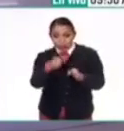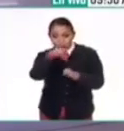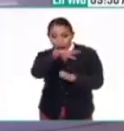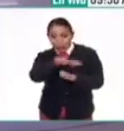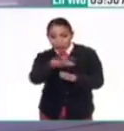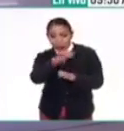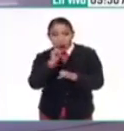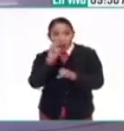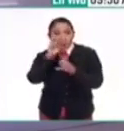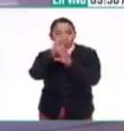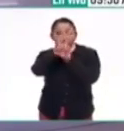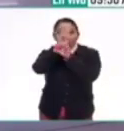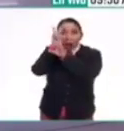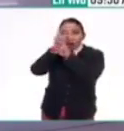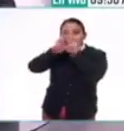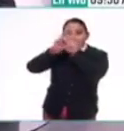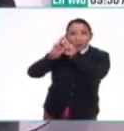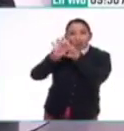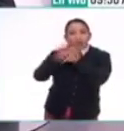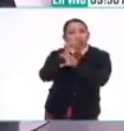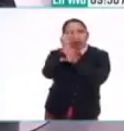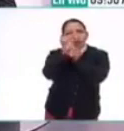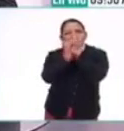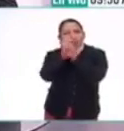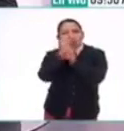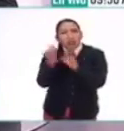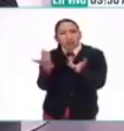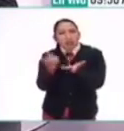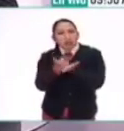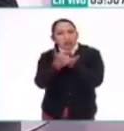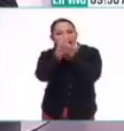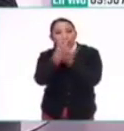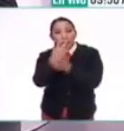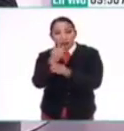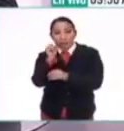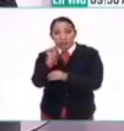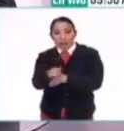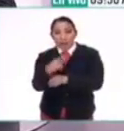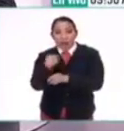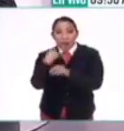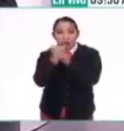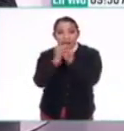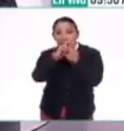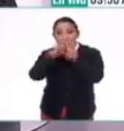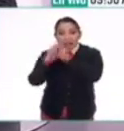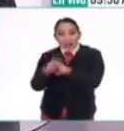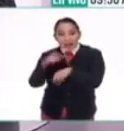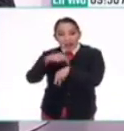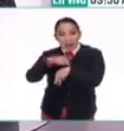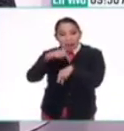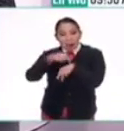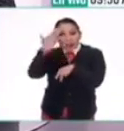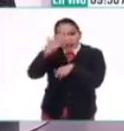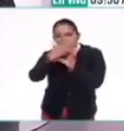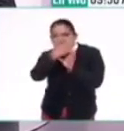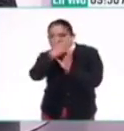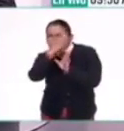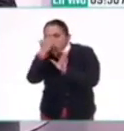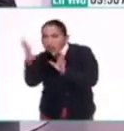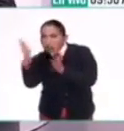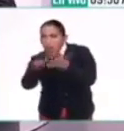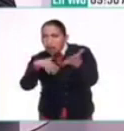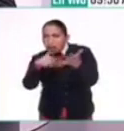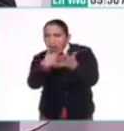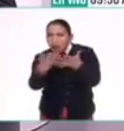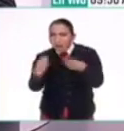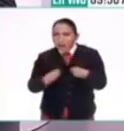astronómicas. ¿Y por qué son astronómicas? Porque a partir de la astronomía saben el tiempo, el tiempo calendario